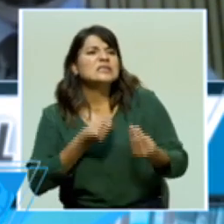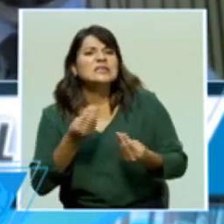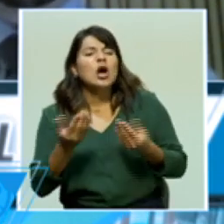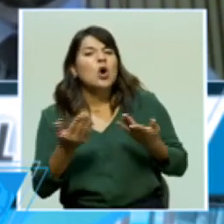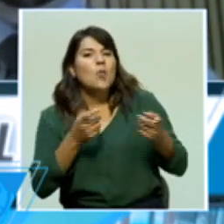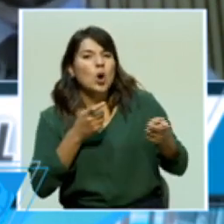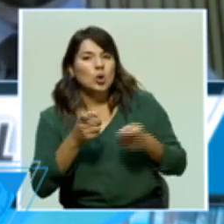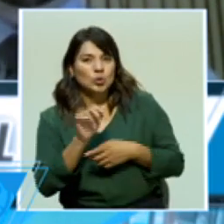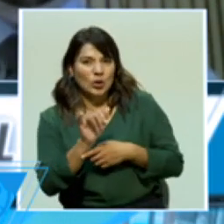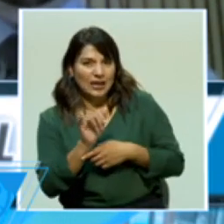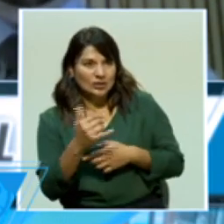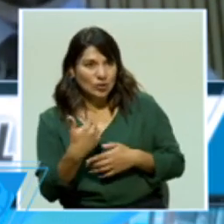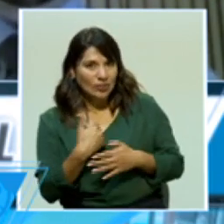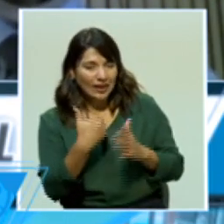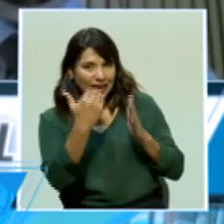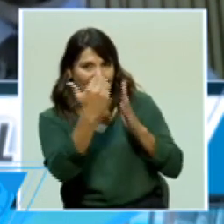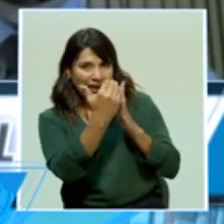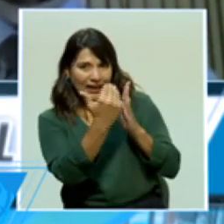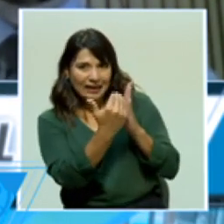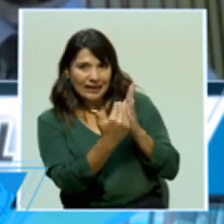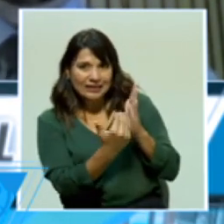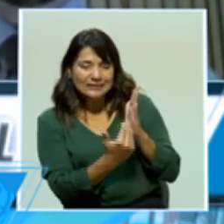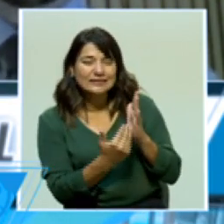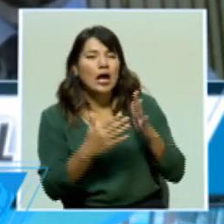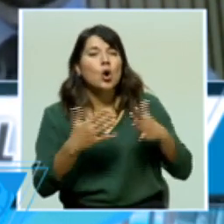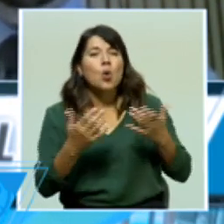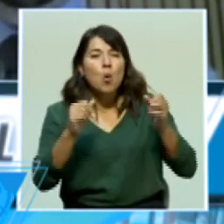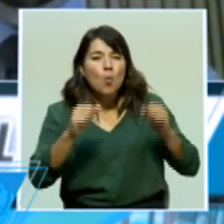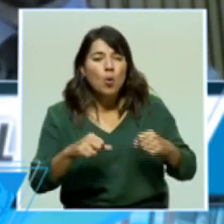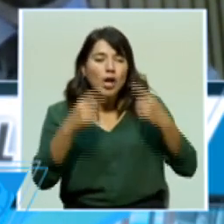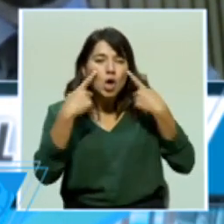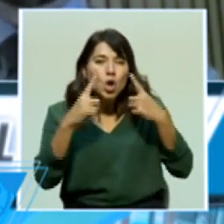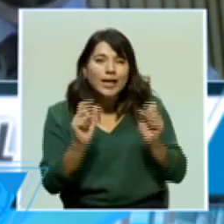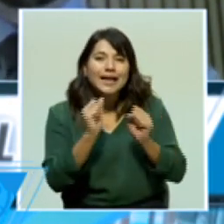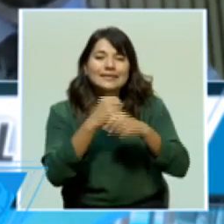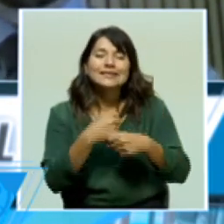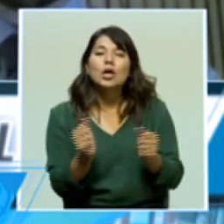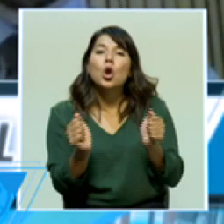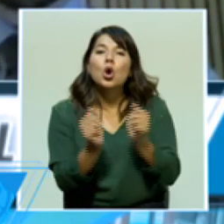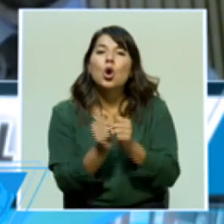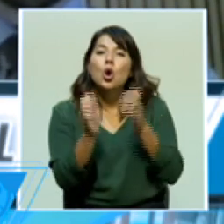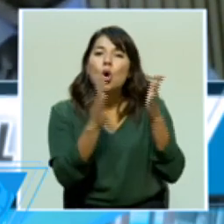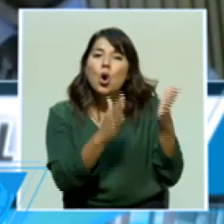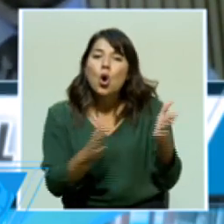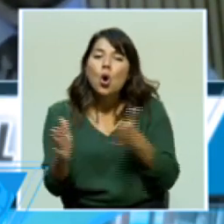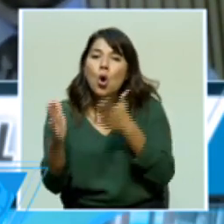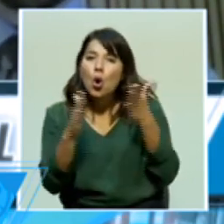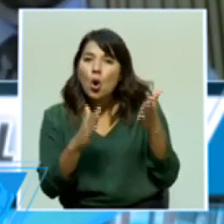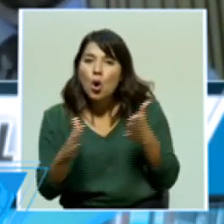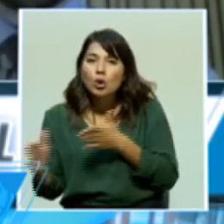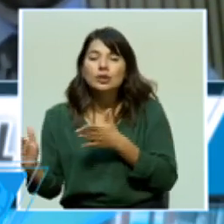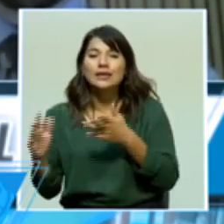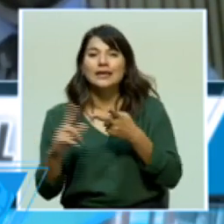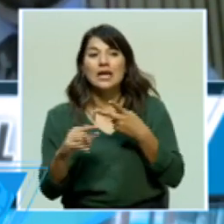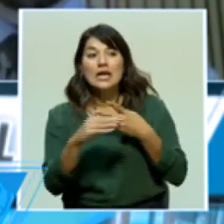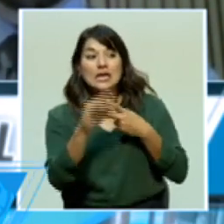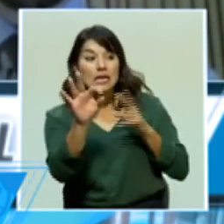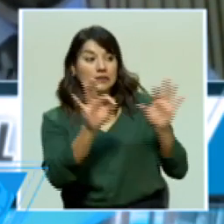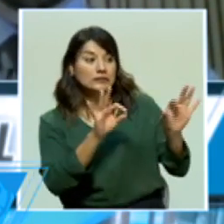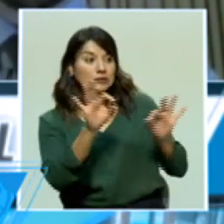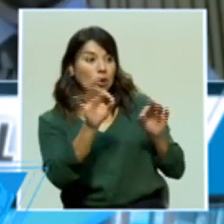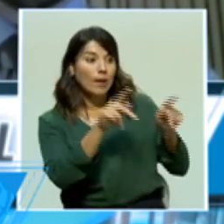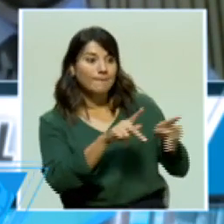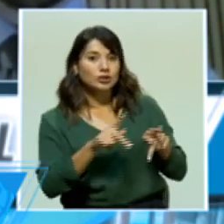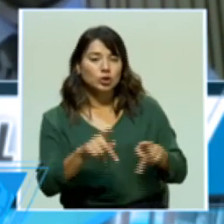¿Cómo va a ser para que sea de una manera ordenada y la descripción sea correcta para que la gente